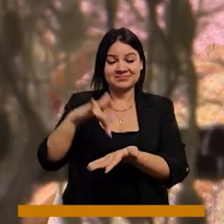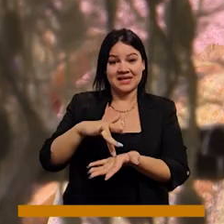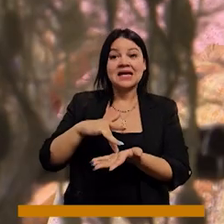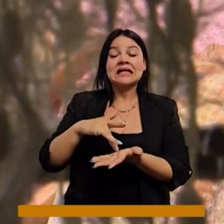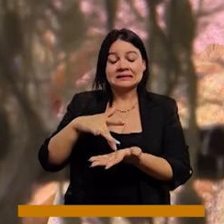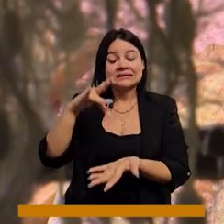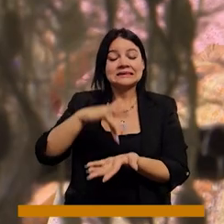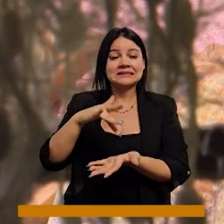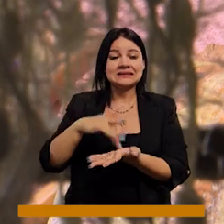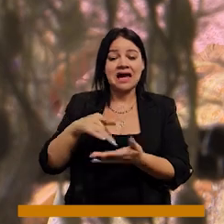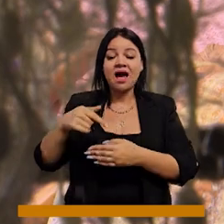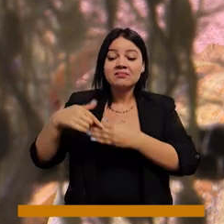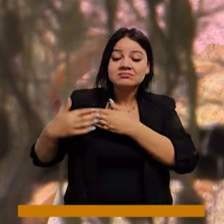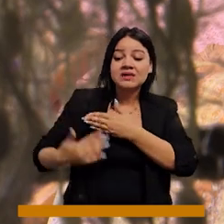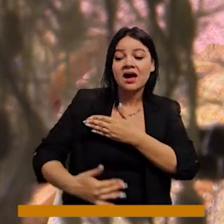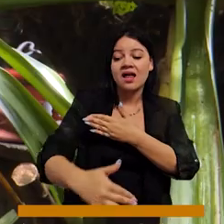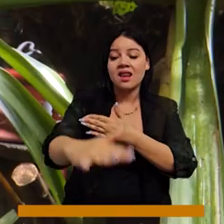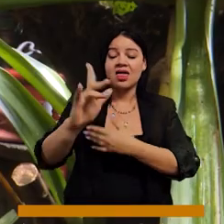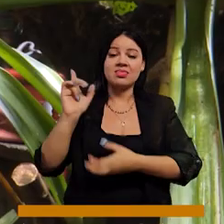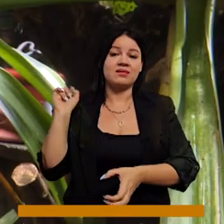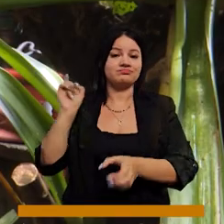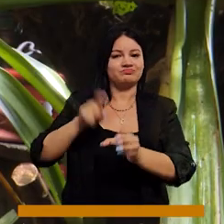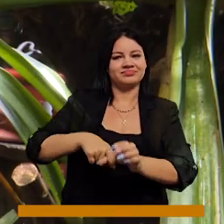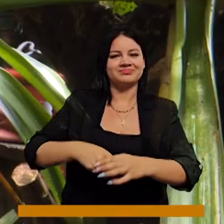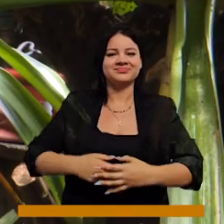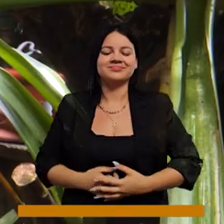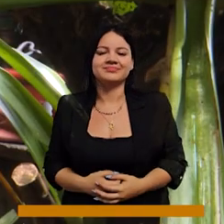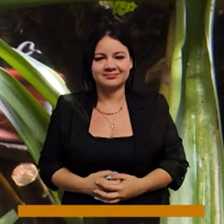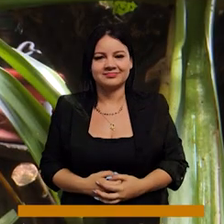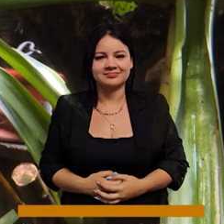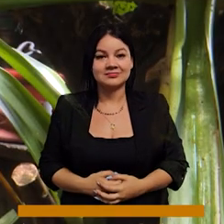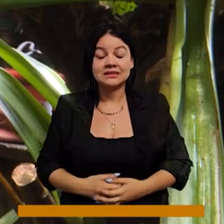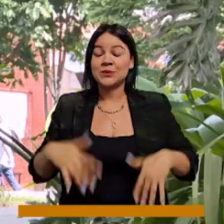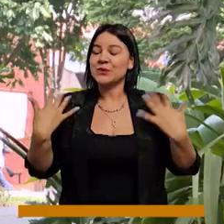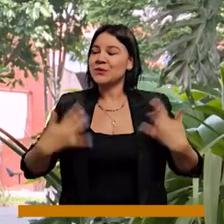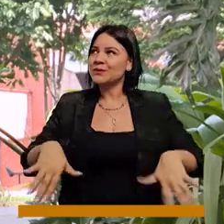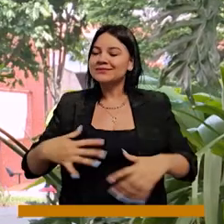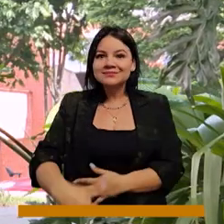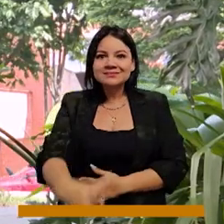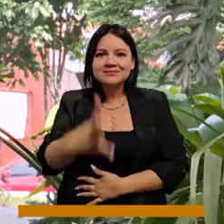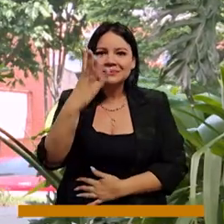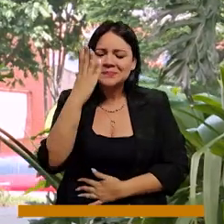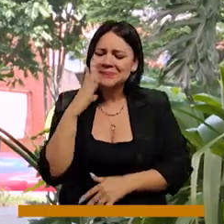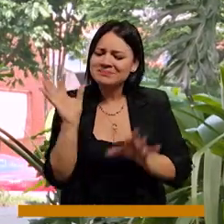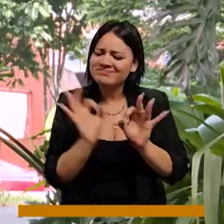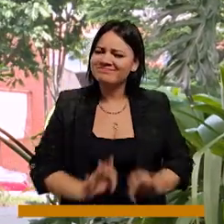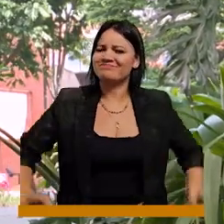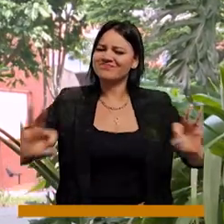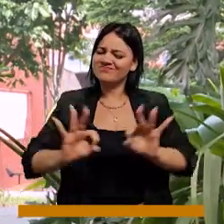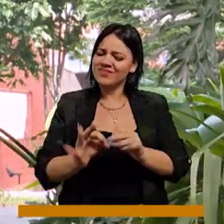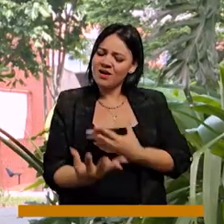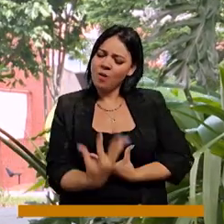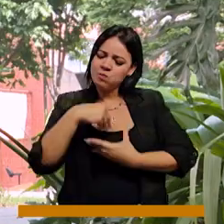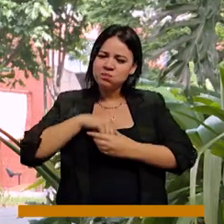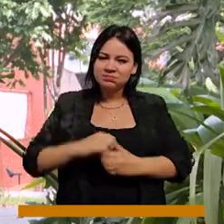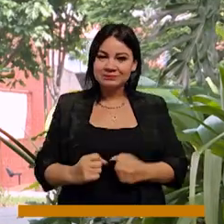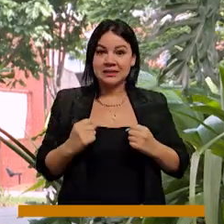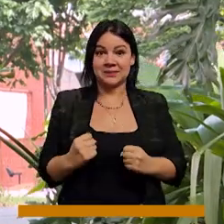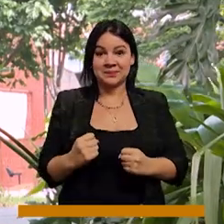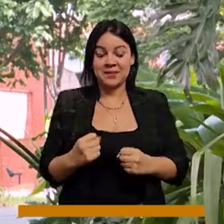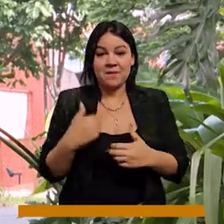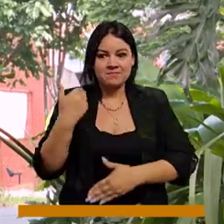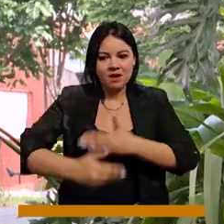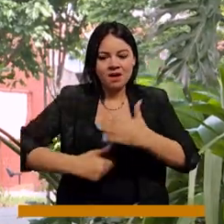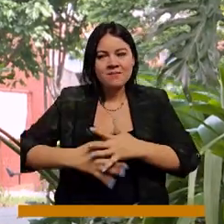volantes. Y ahí ya bajamos acá y ya llegamos acá. Qué experiencia tan valiosa y tan enriquecedora, porque